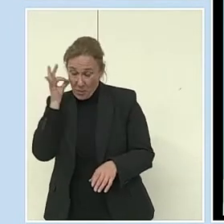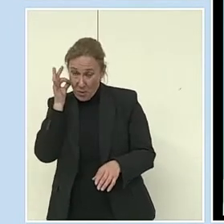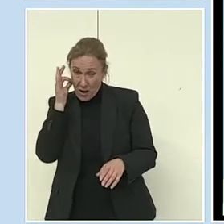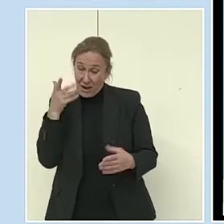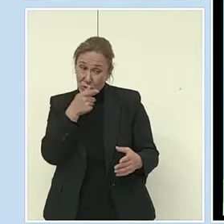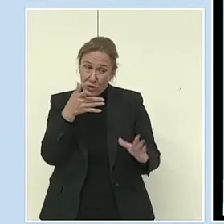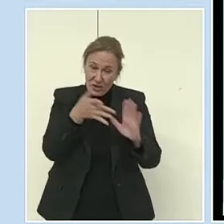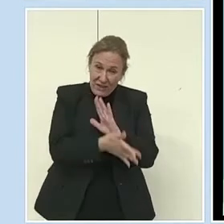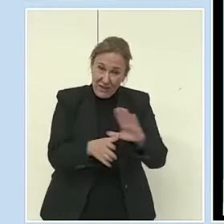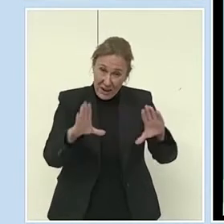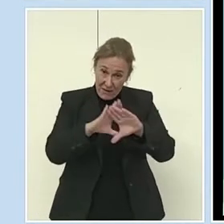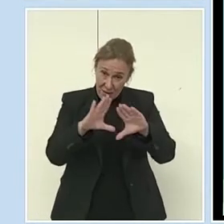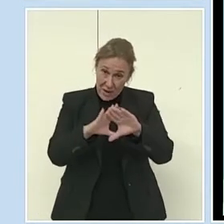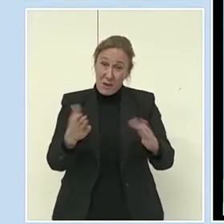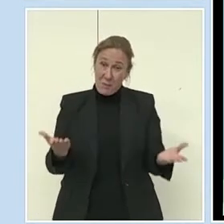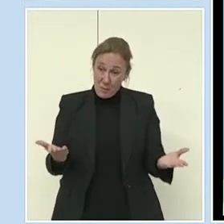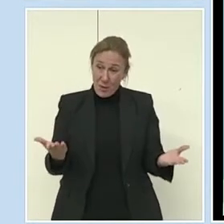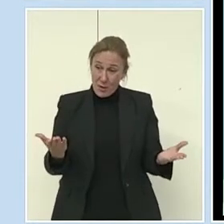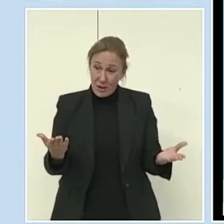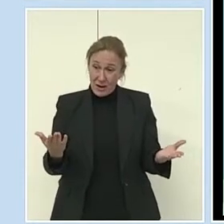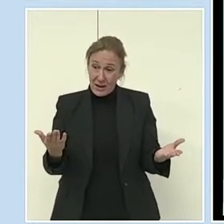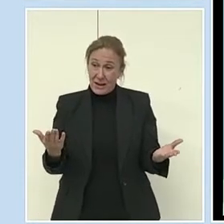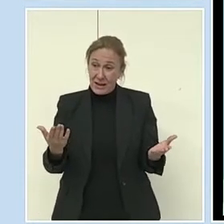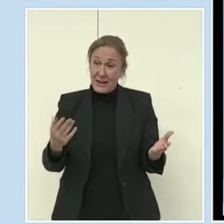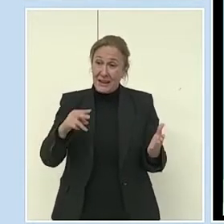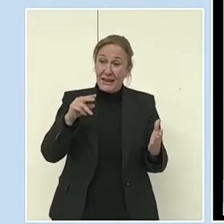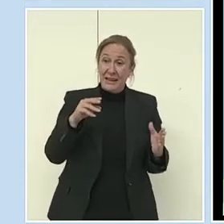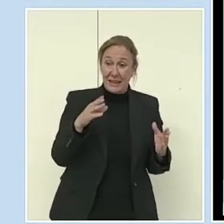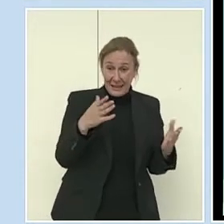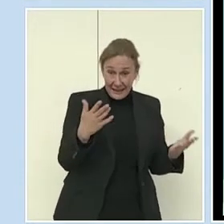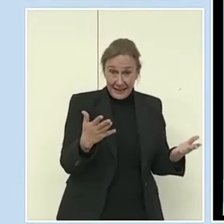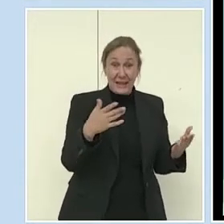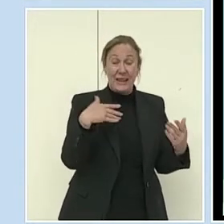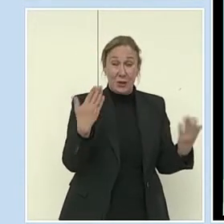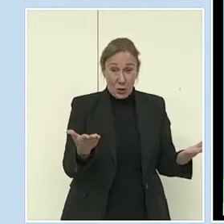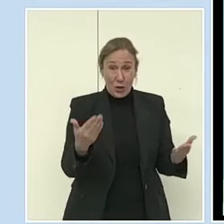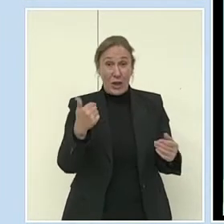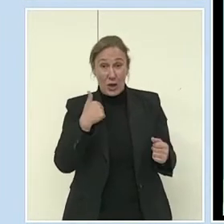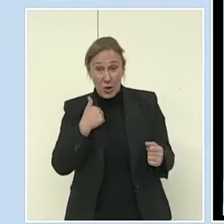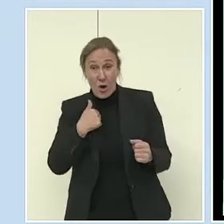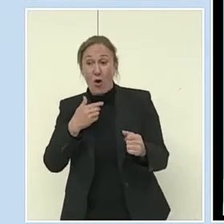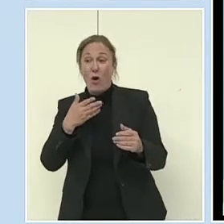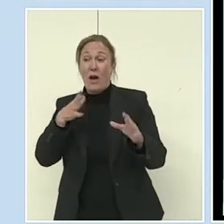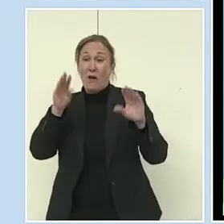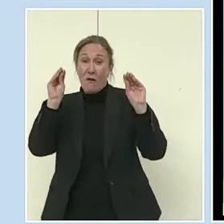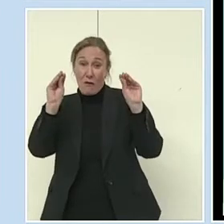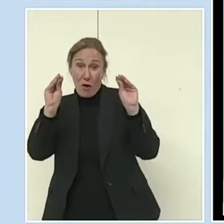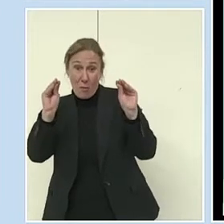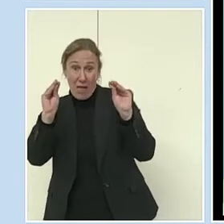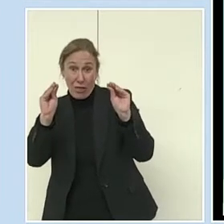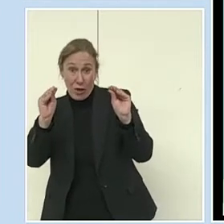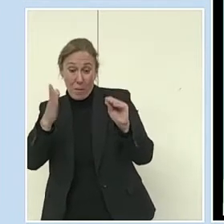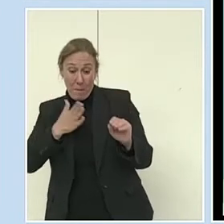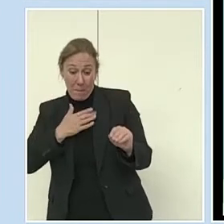porque yo me dedico a formar a gente. Y para mí puede ser más fácil o más difícil entablar ciertas